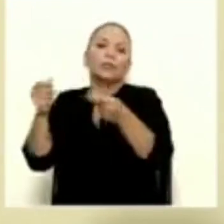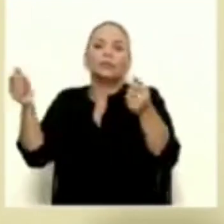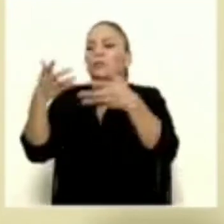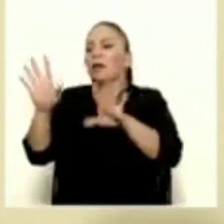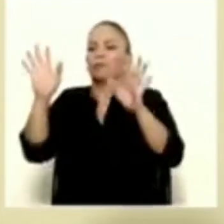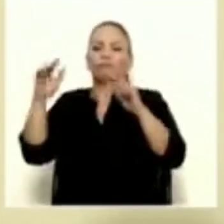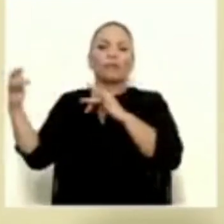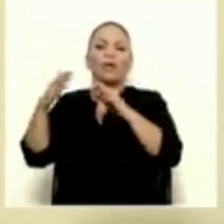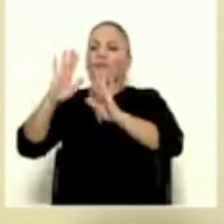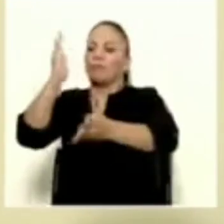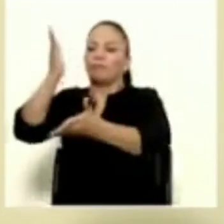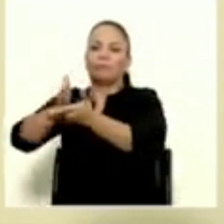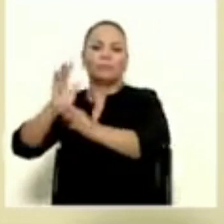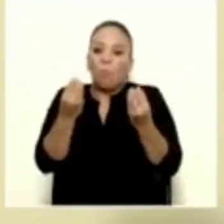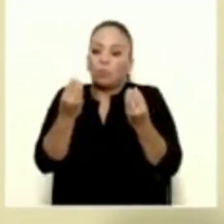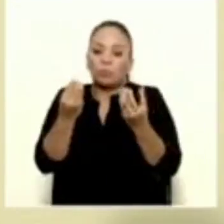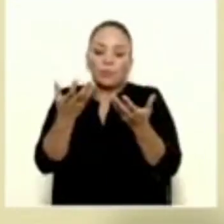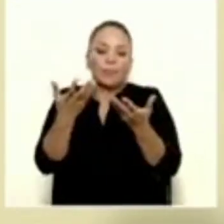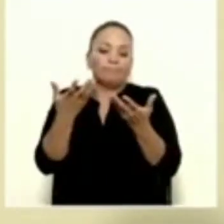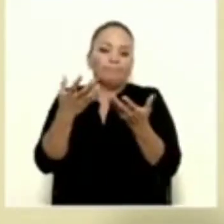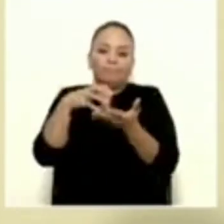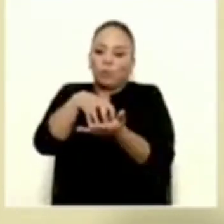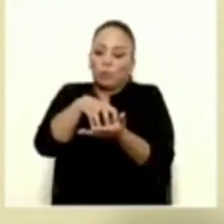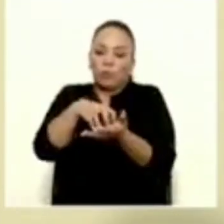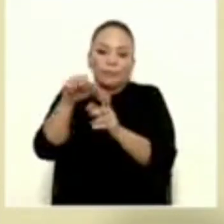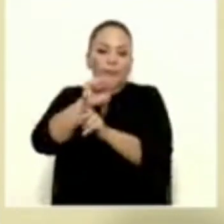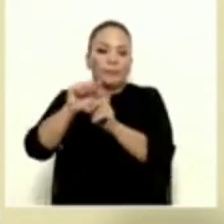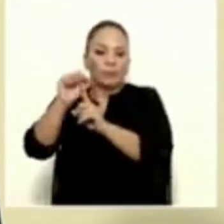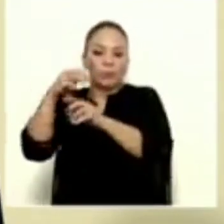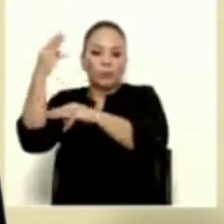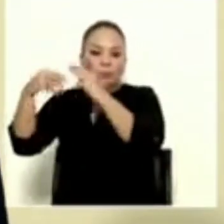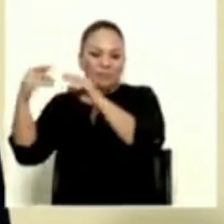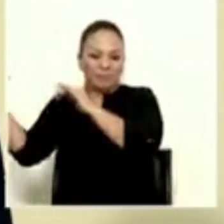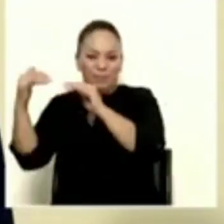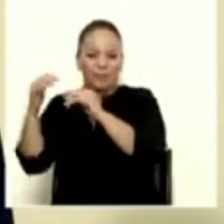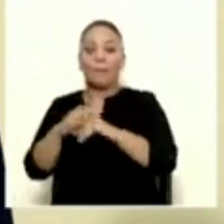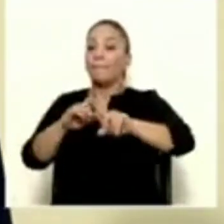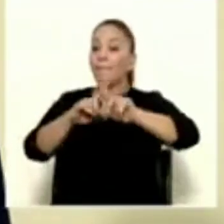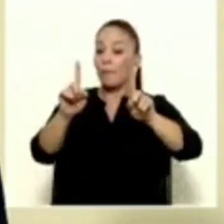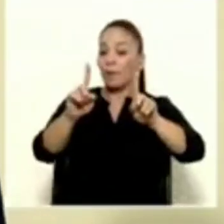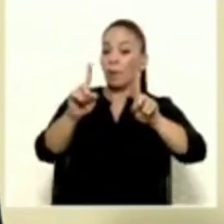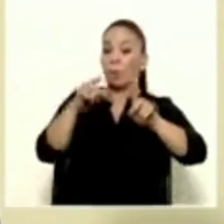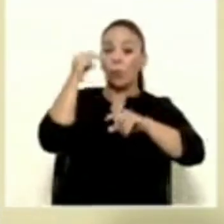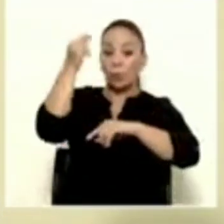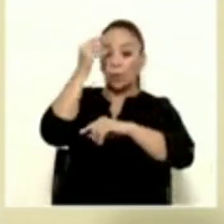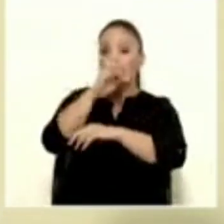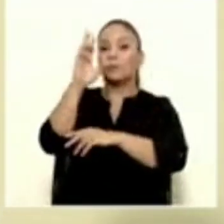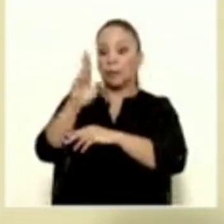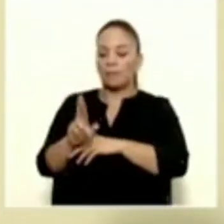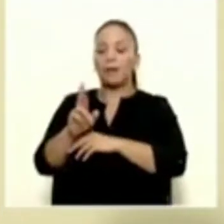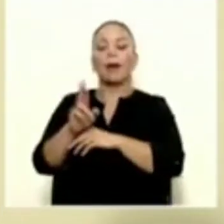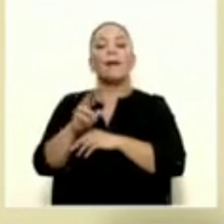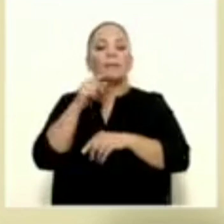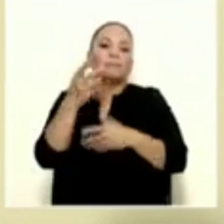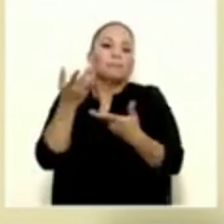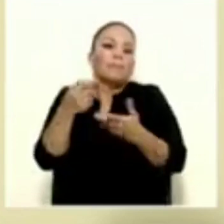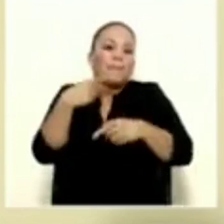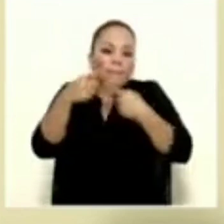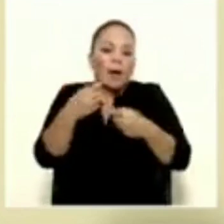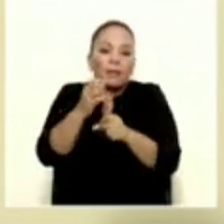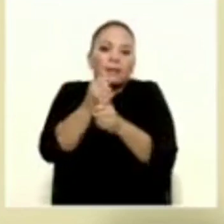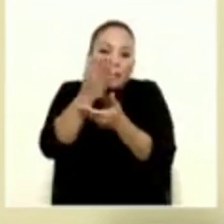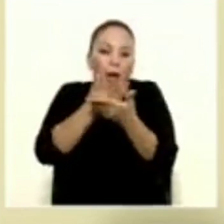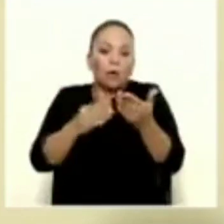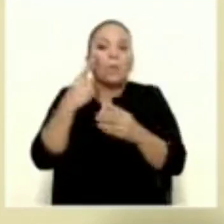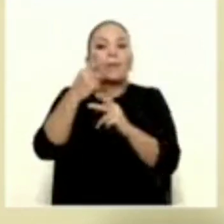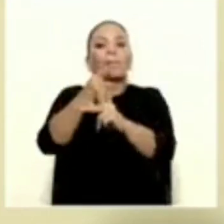bombear combustibles. Pero no significa que el gobierno de la república no vaya a hacer algo para proteger al